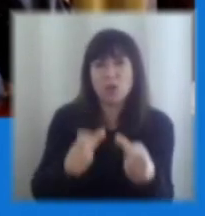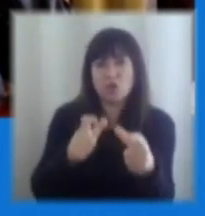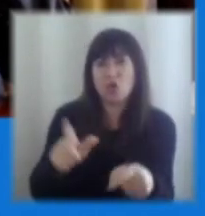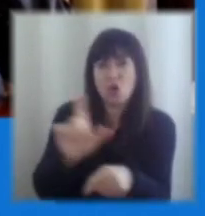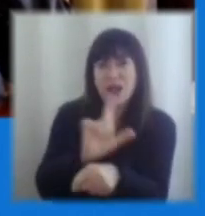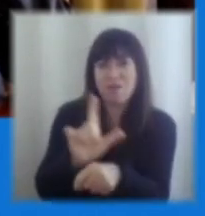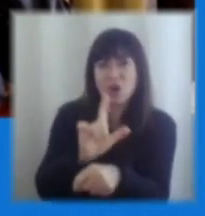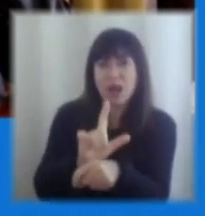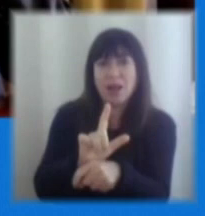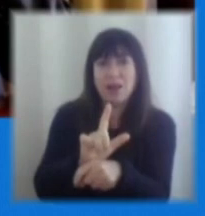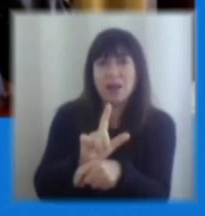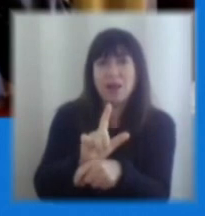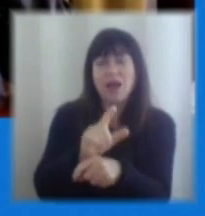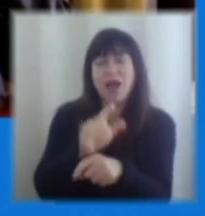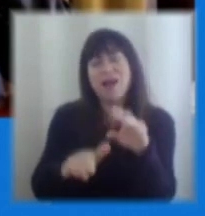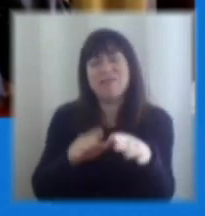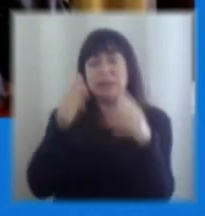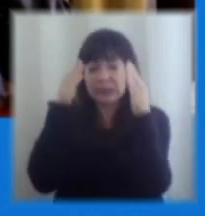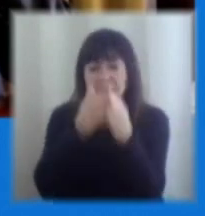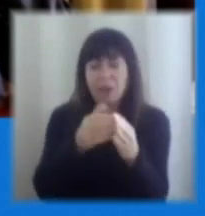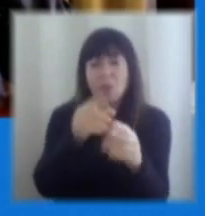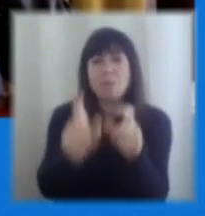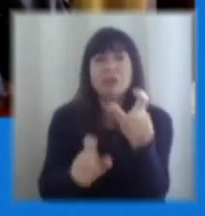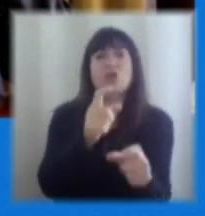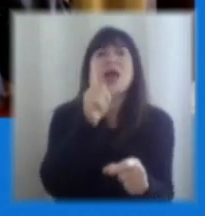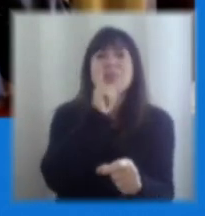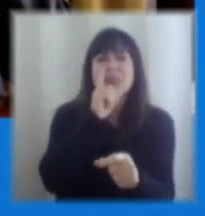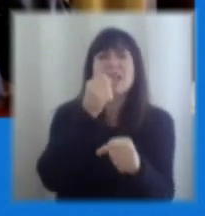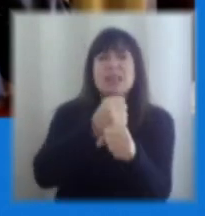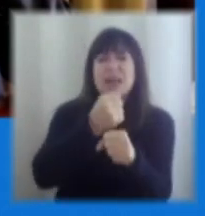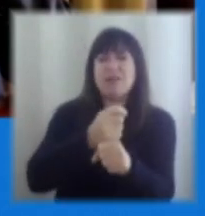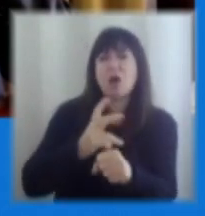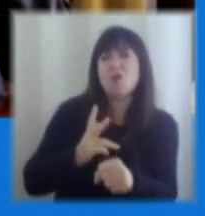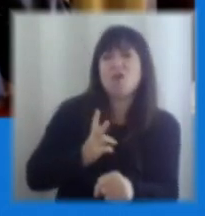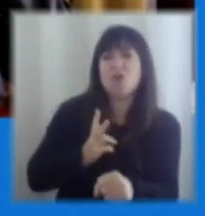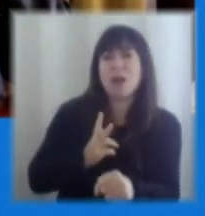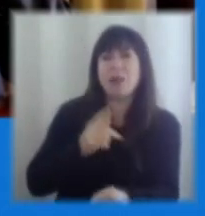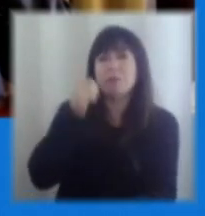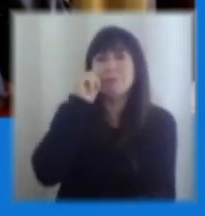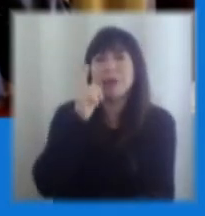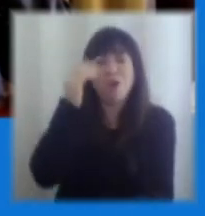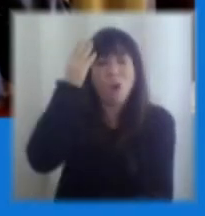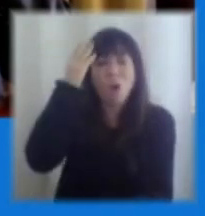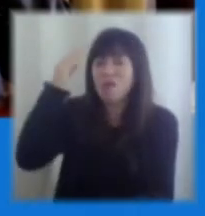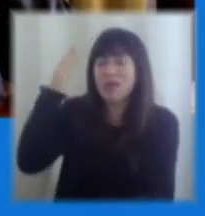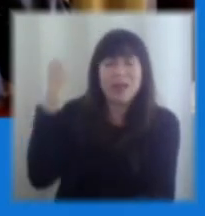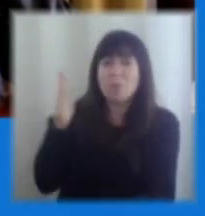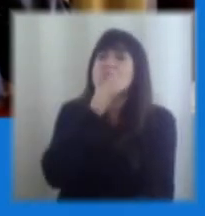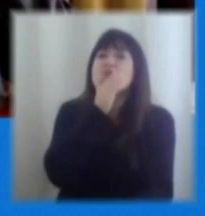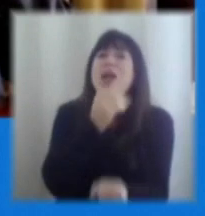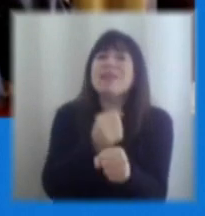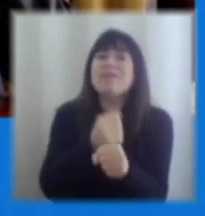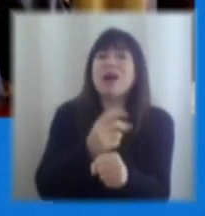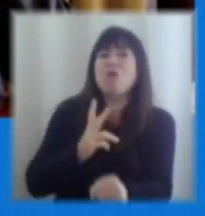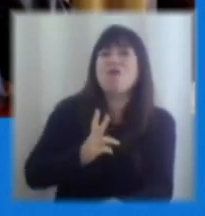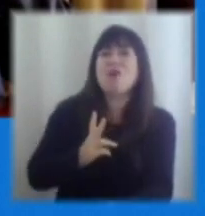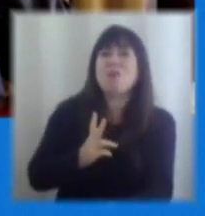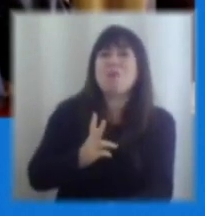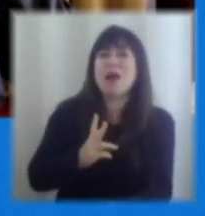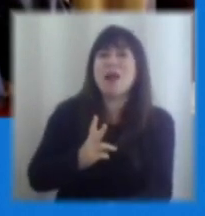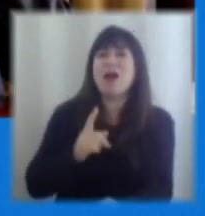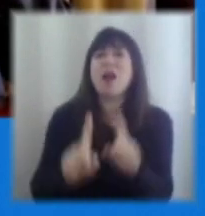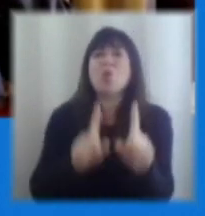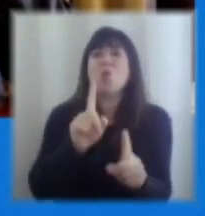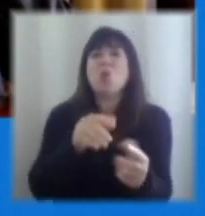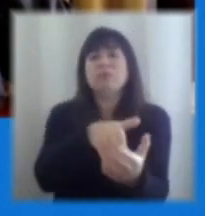veces nos centramos en las personas que tienen empleo, las personas que tienen empleo formal y olvidamos los que no tienen empleo que es la precariedad por excelencia, por así